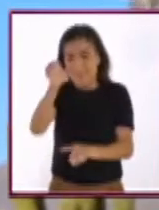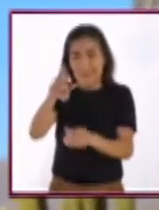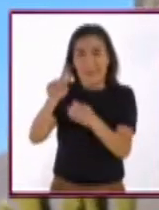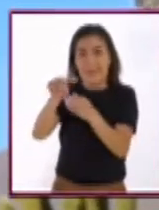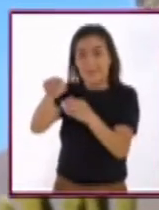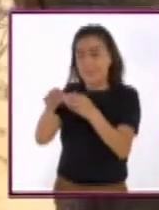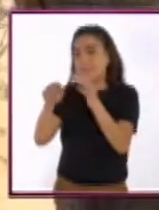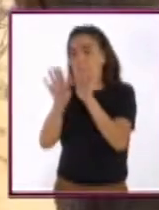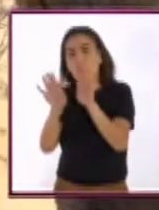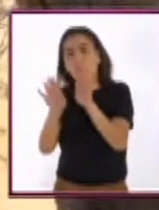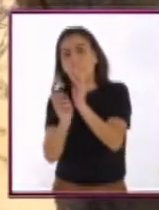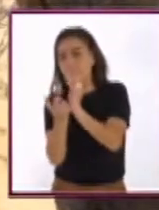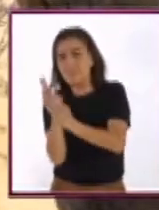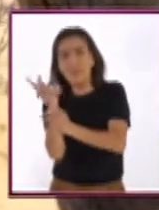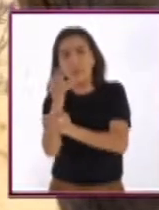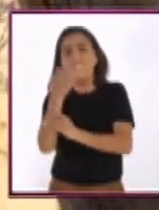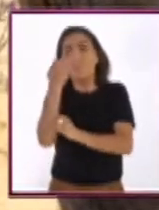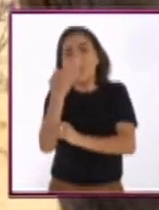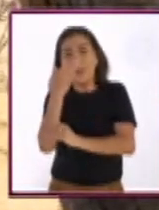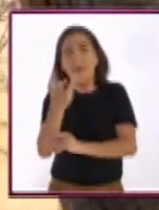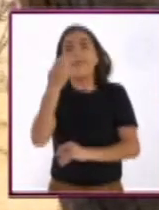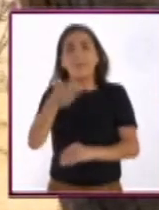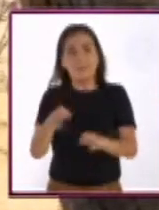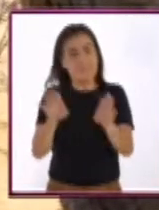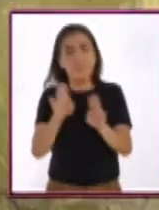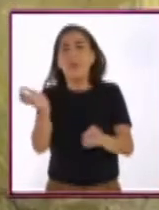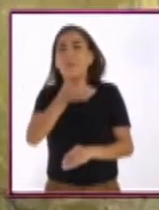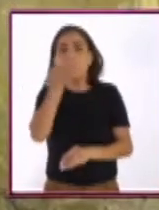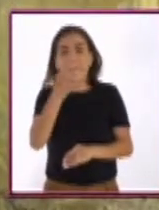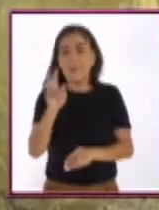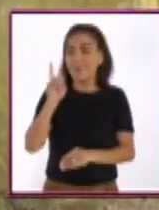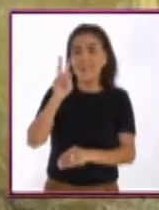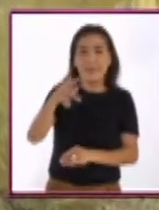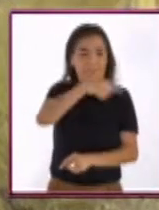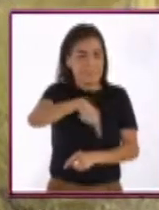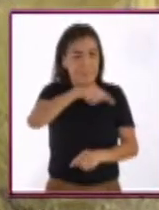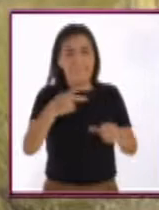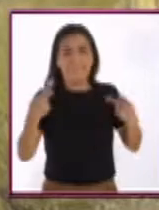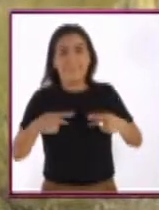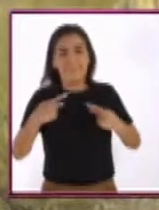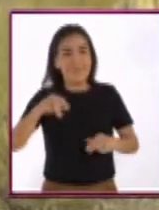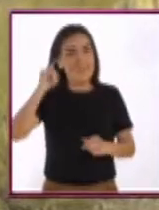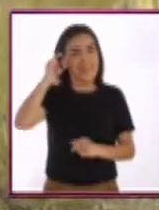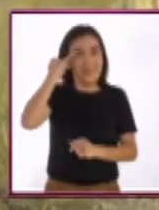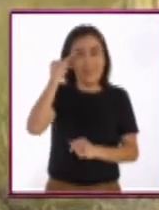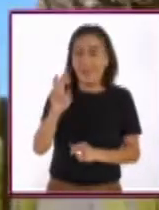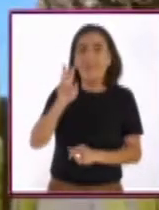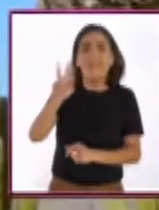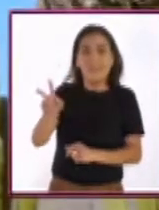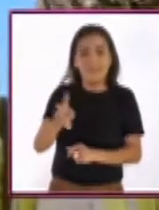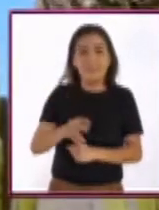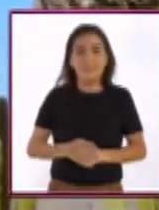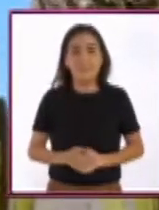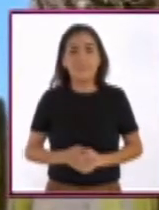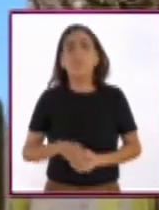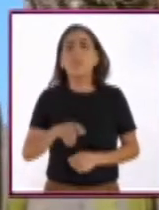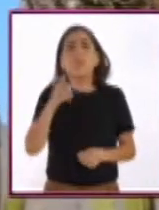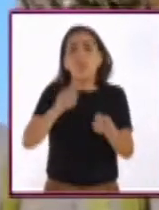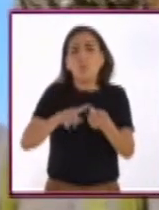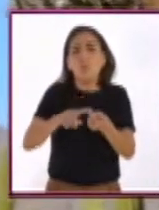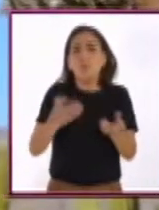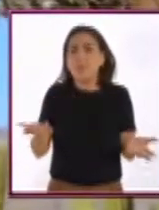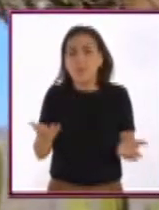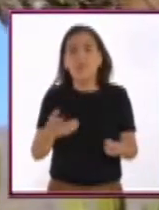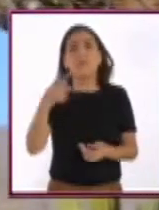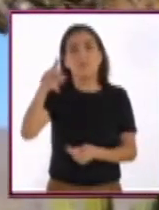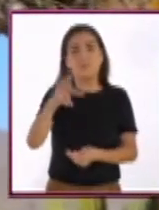de sus troncos. Es probablemente la especie emblemática de los Comcac, los indígenas seri, y solamente